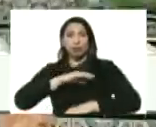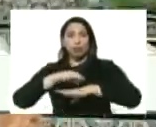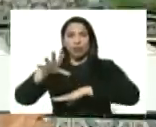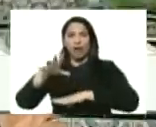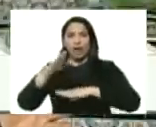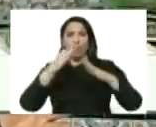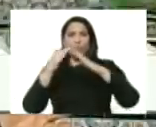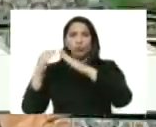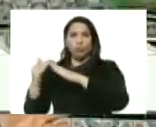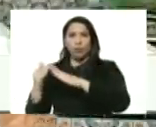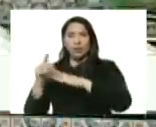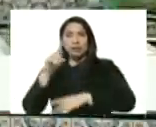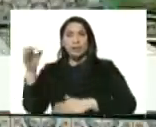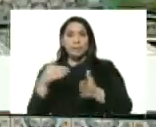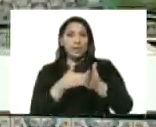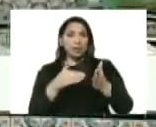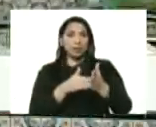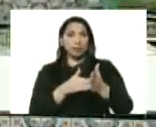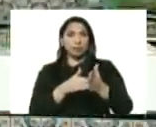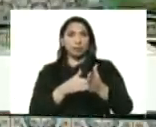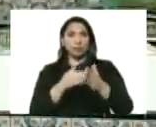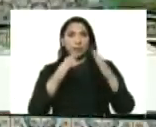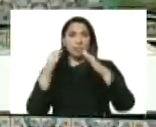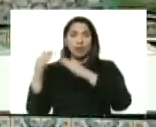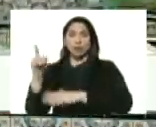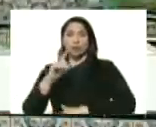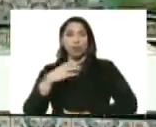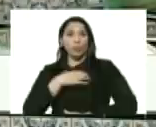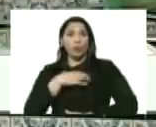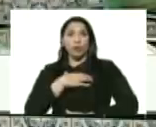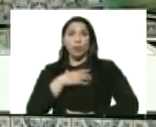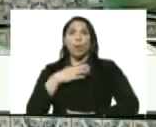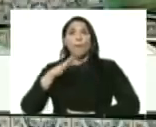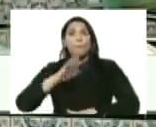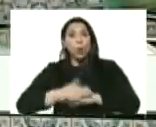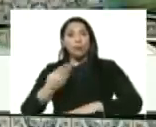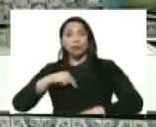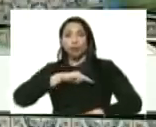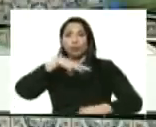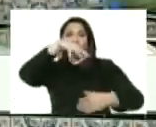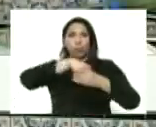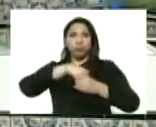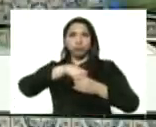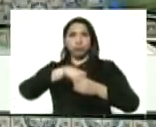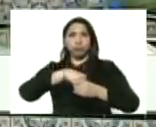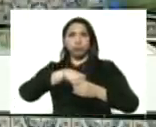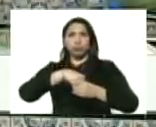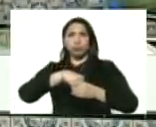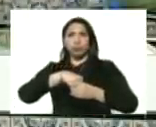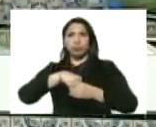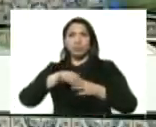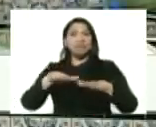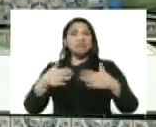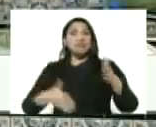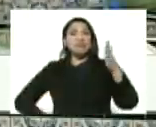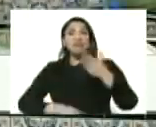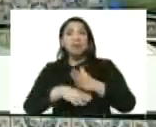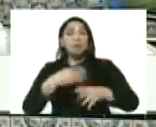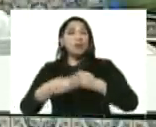100.000 viviendas no hemos podido construir porque nos fuimos a la cuarentena ¿qué vamos a hacer ahora?